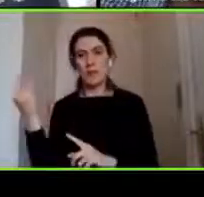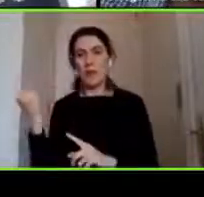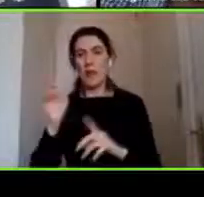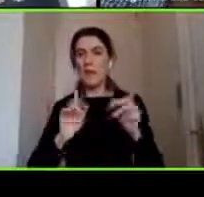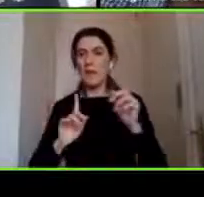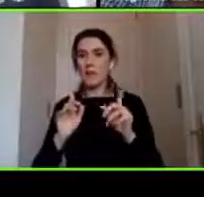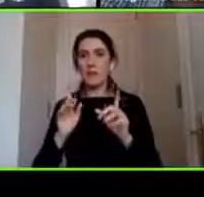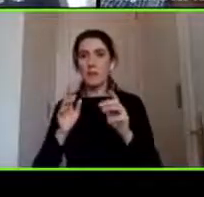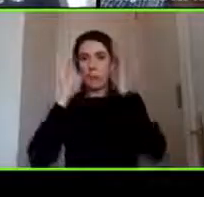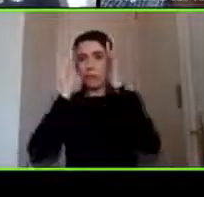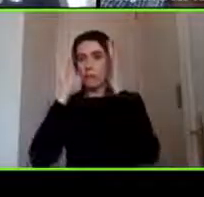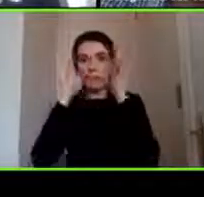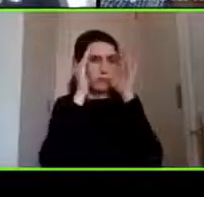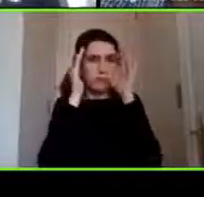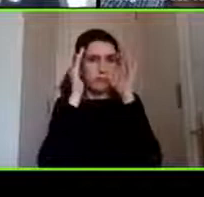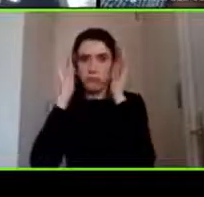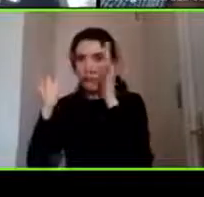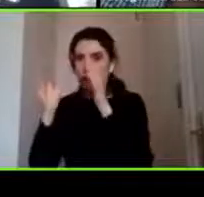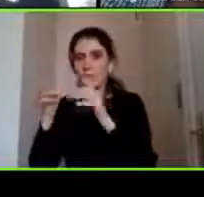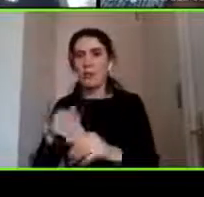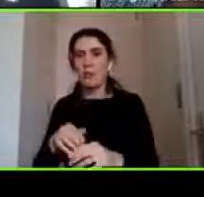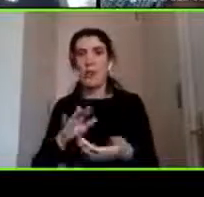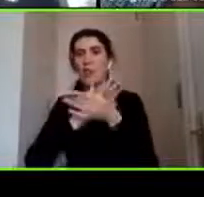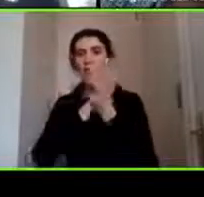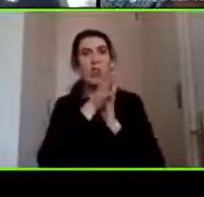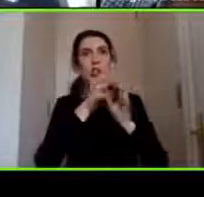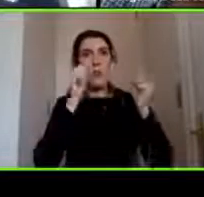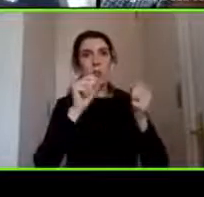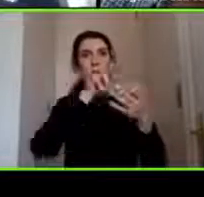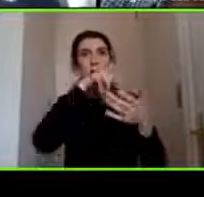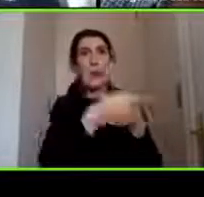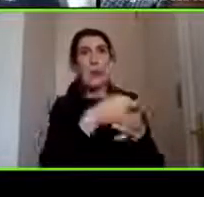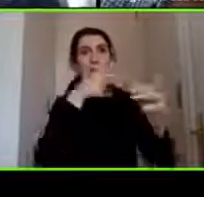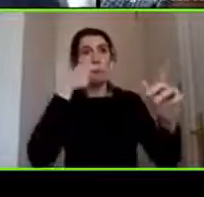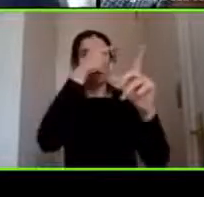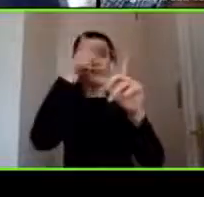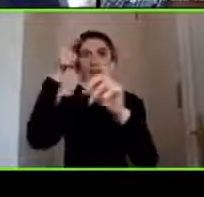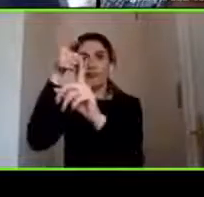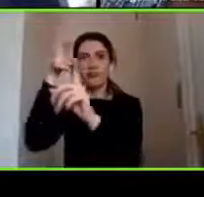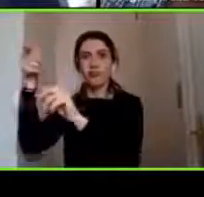anda poniéndole tornillo todas las cosas que se puedan caer pero sin embargo